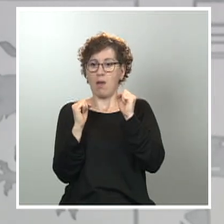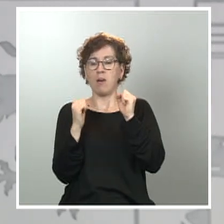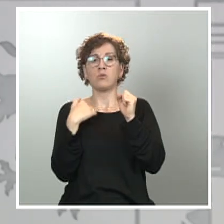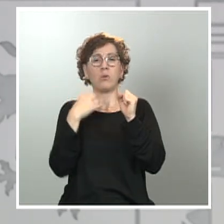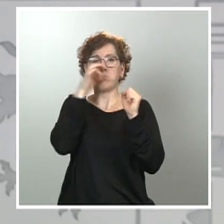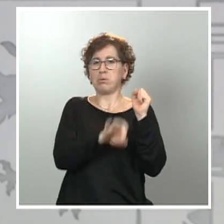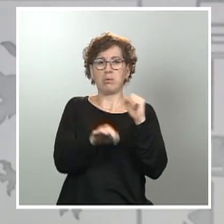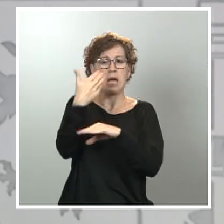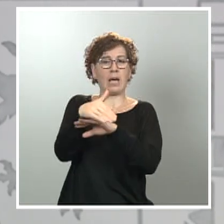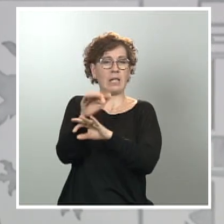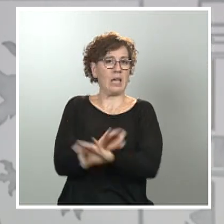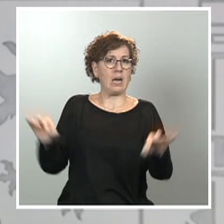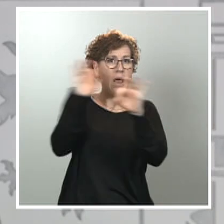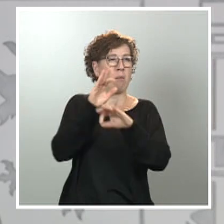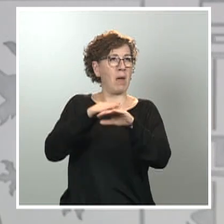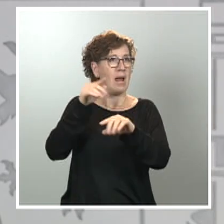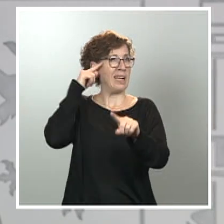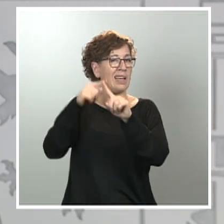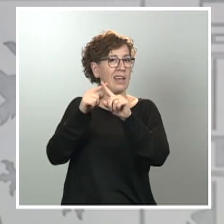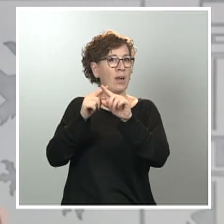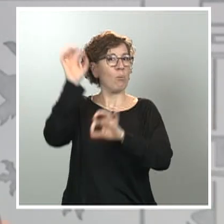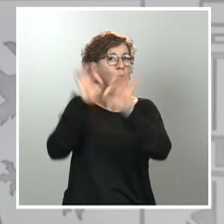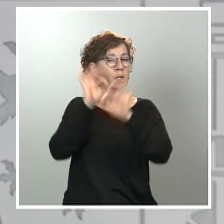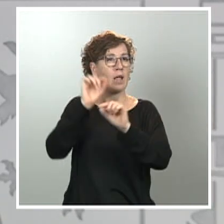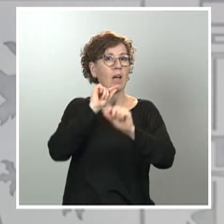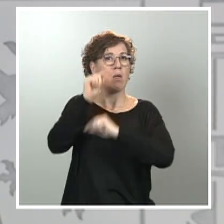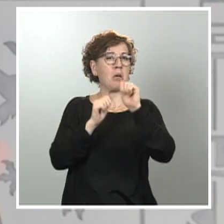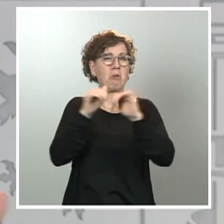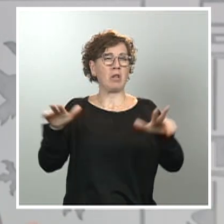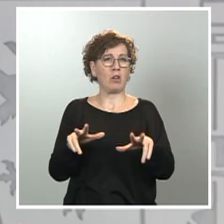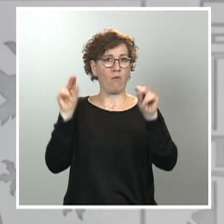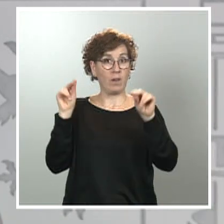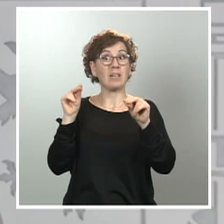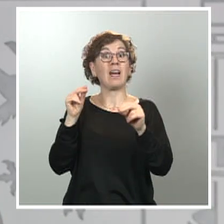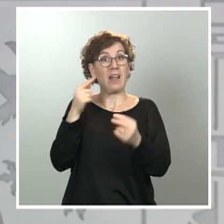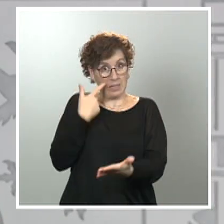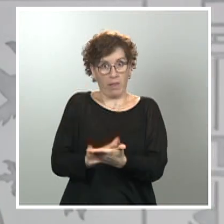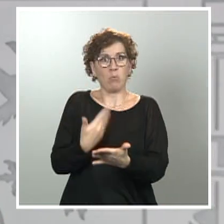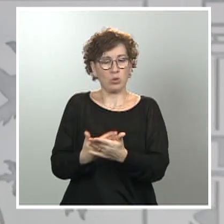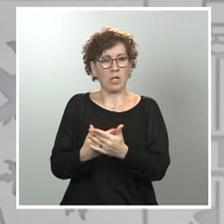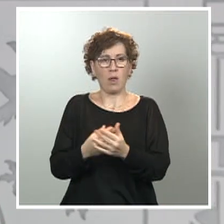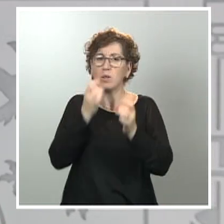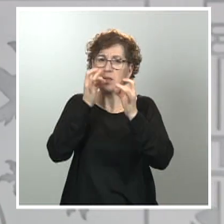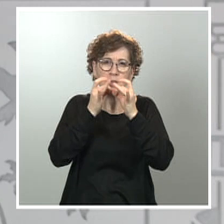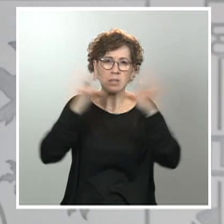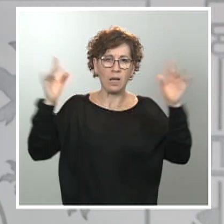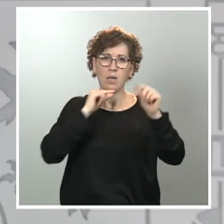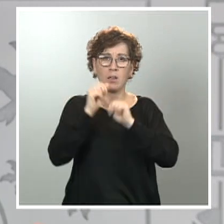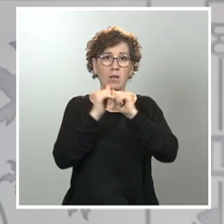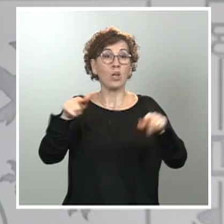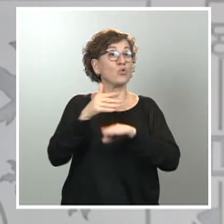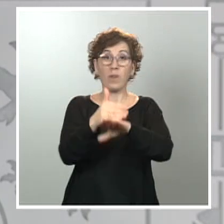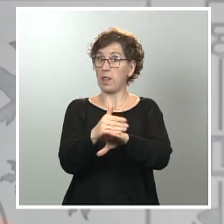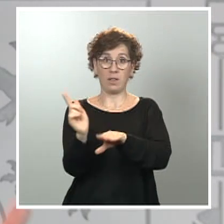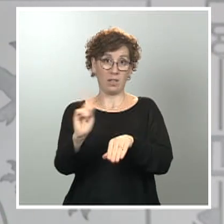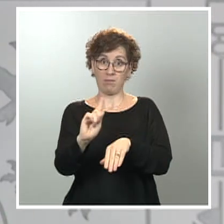reducir así las posibilidades de contagio de un virus que se ha demostrado como altamente contagioso. Eso ya hemos